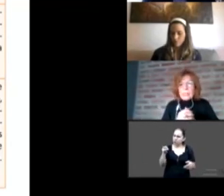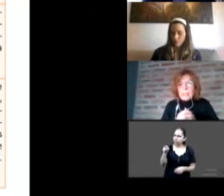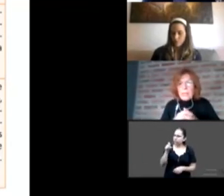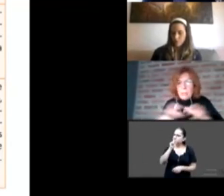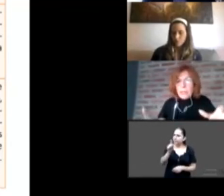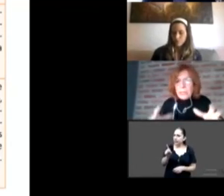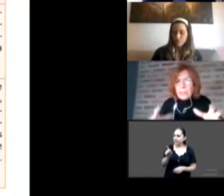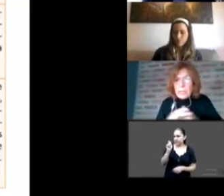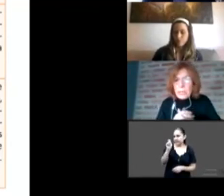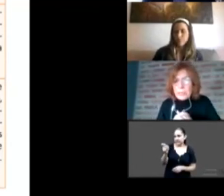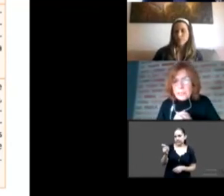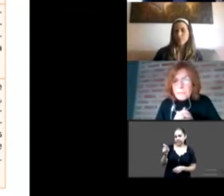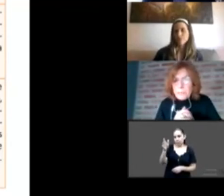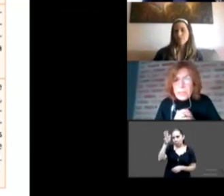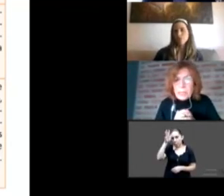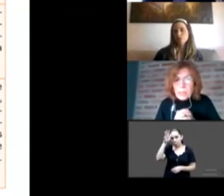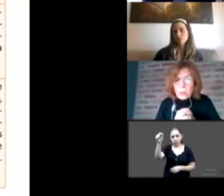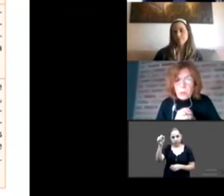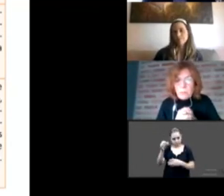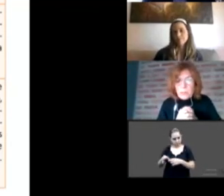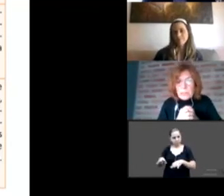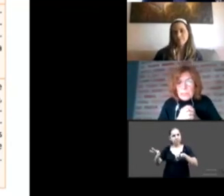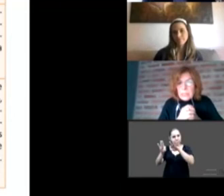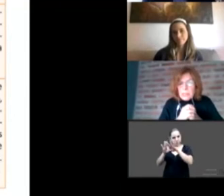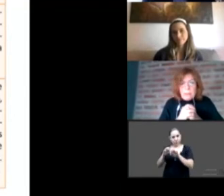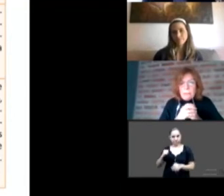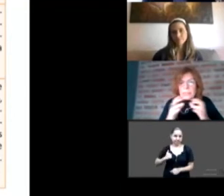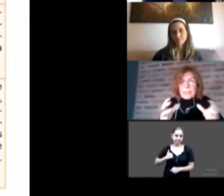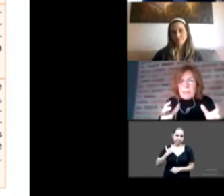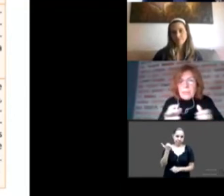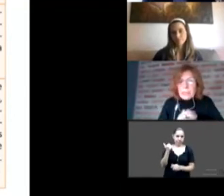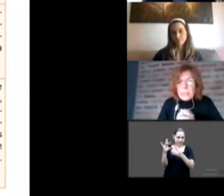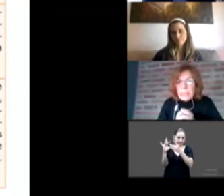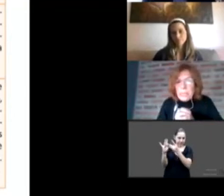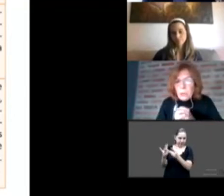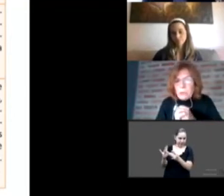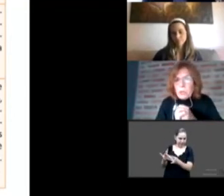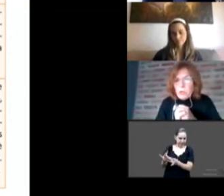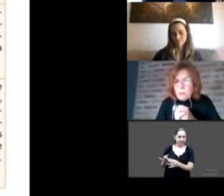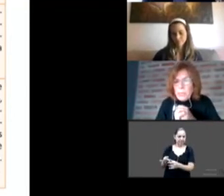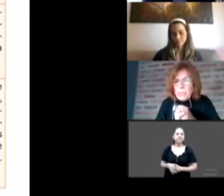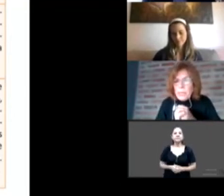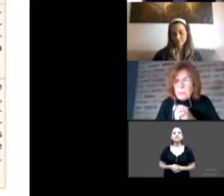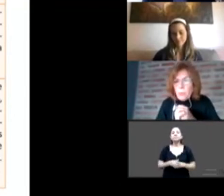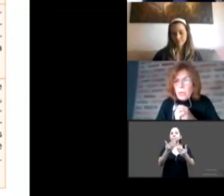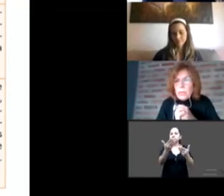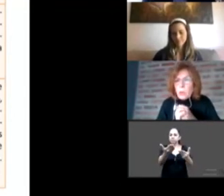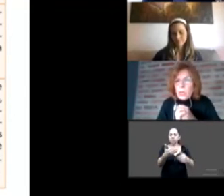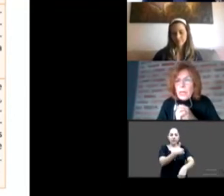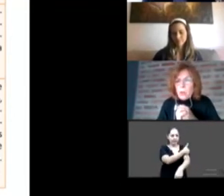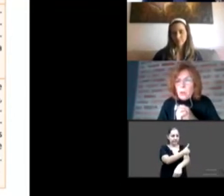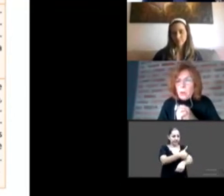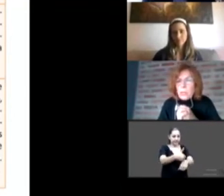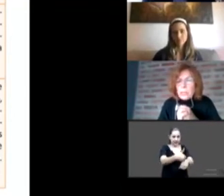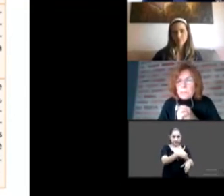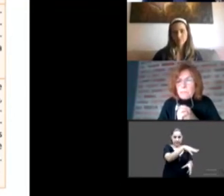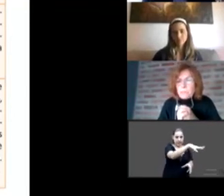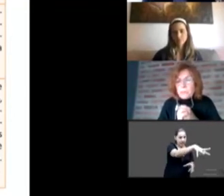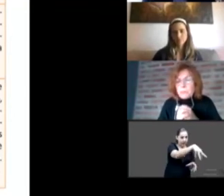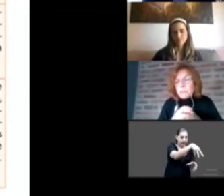hablar en esta reunión. Básicamente, el acogimiento familiar busca el cuidado